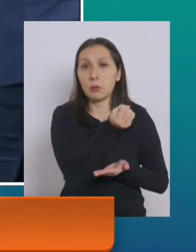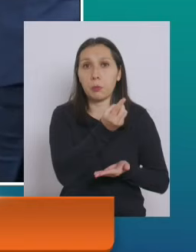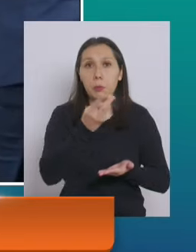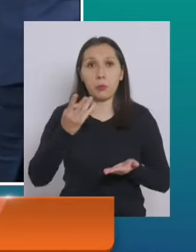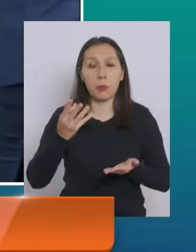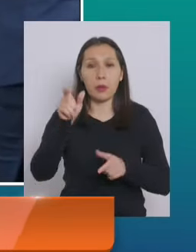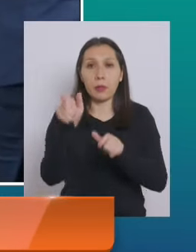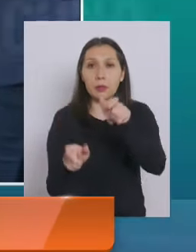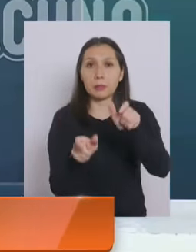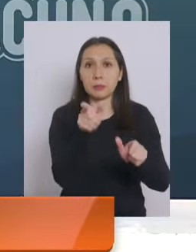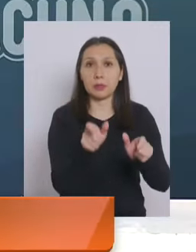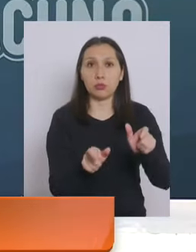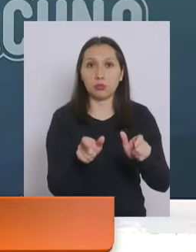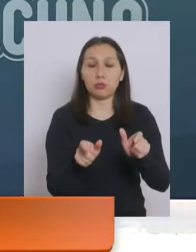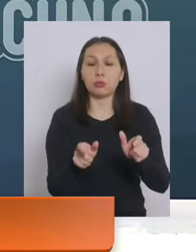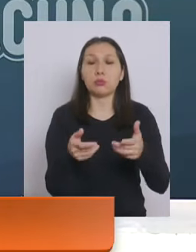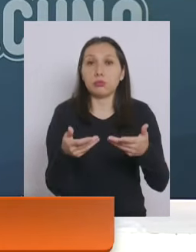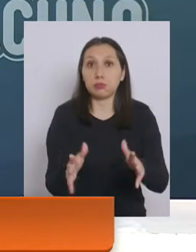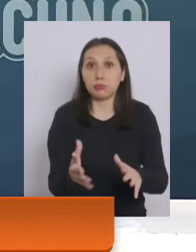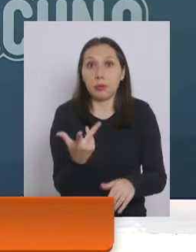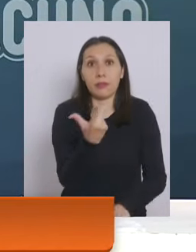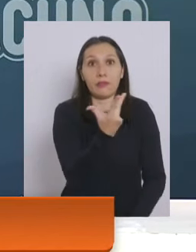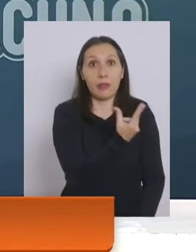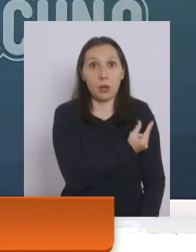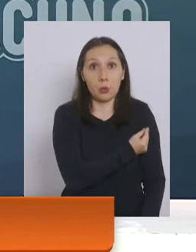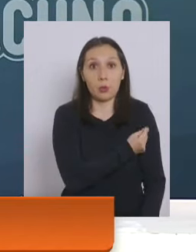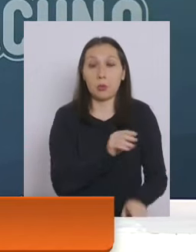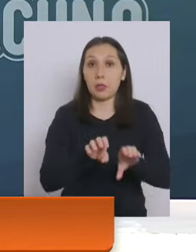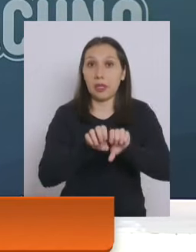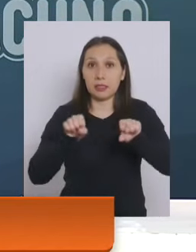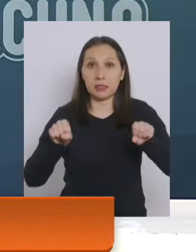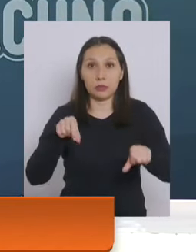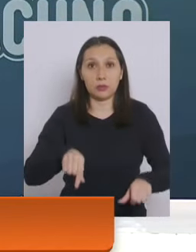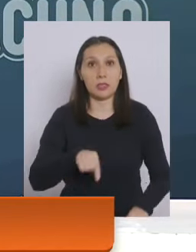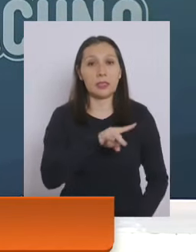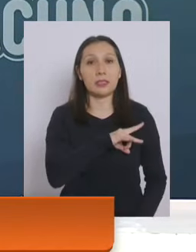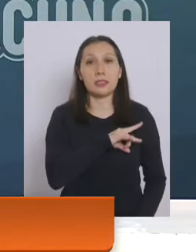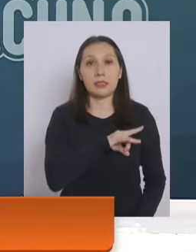de personas vacunadas en Chile